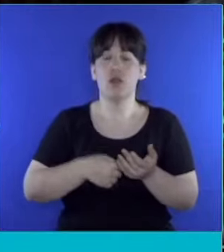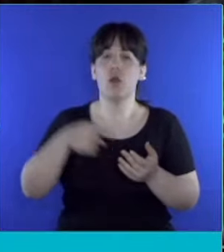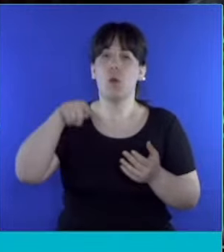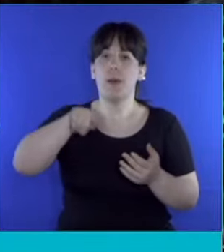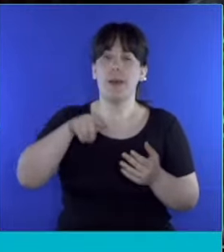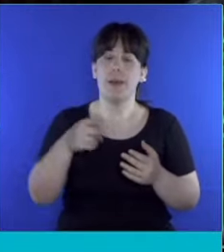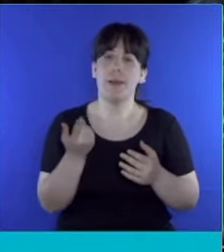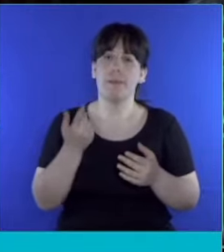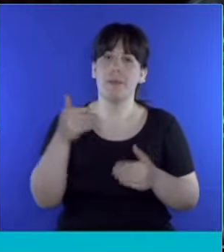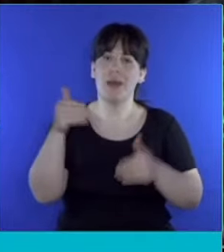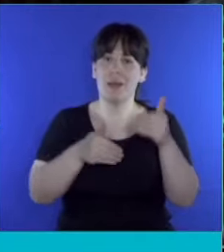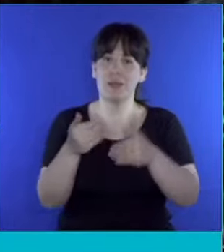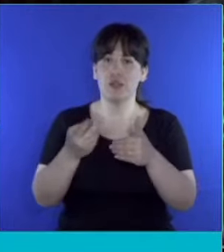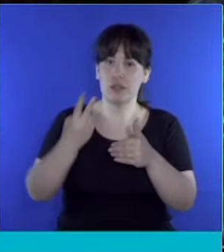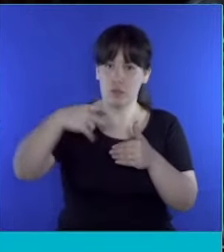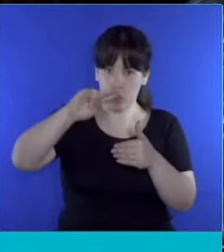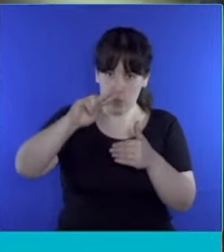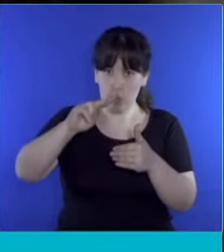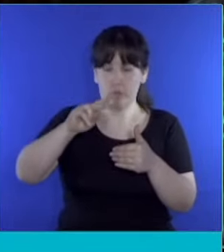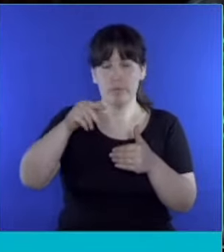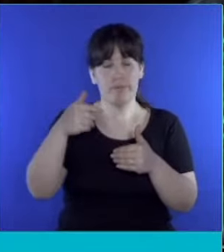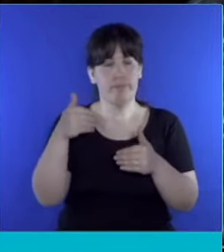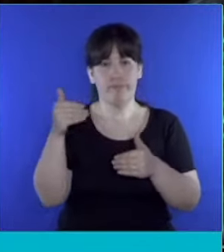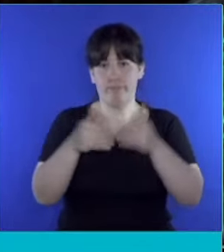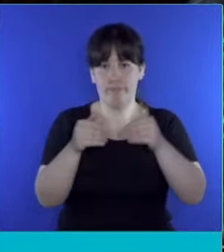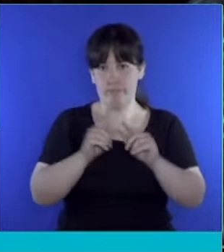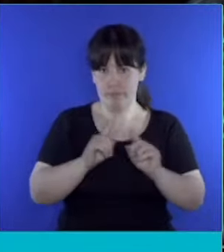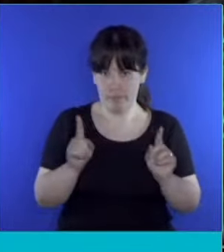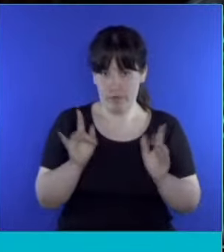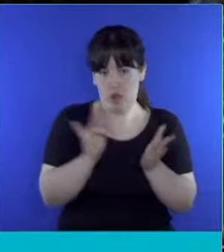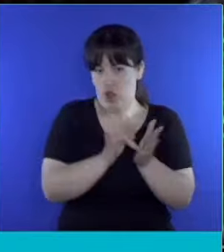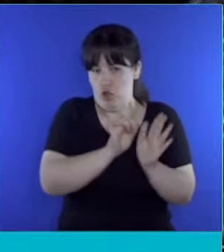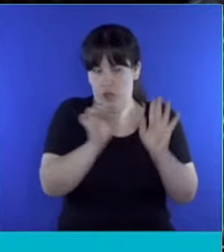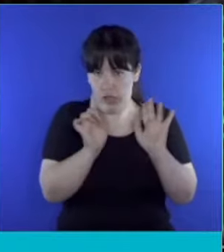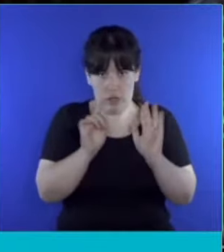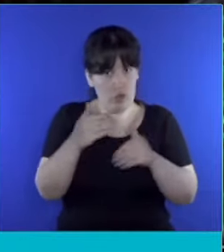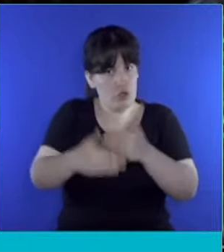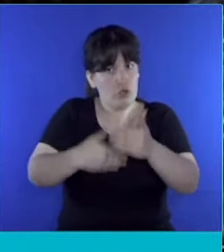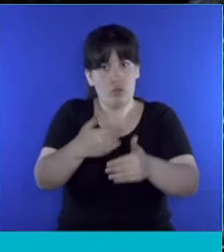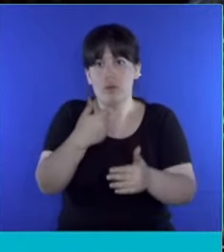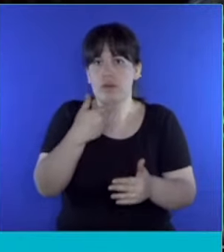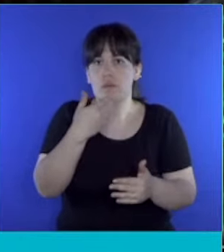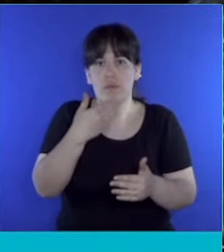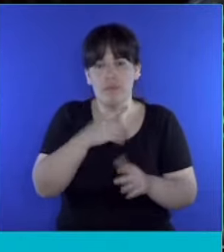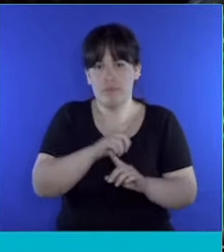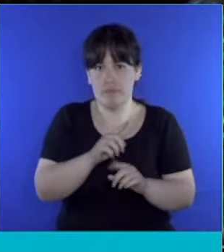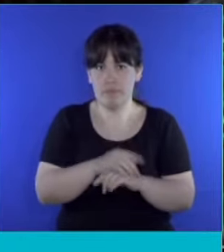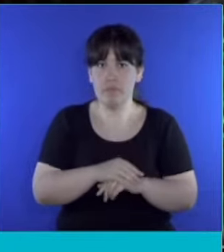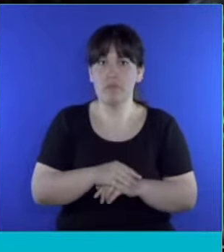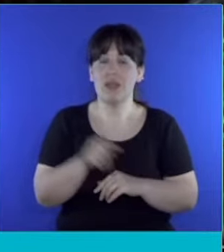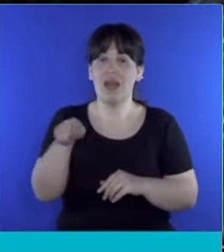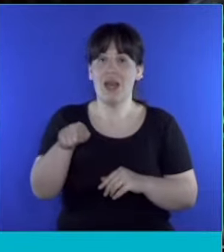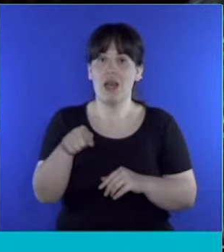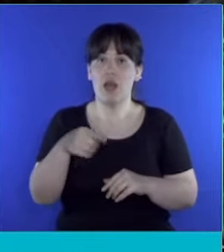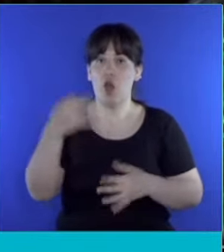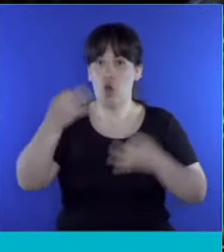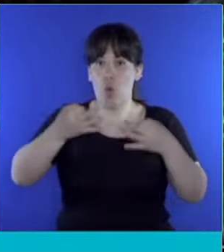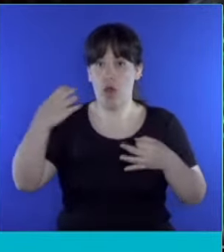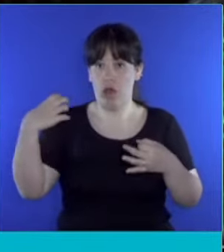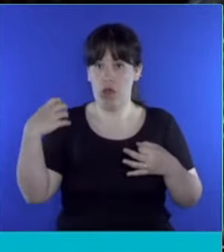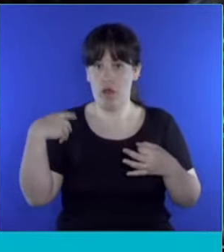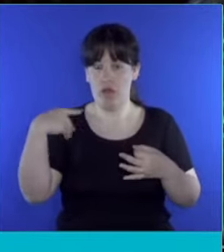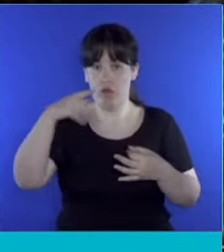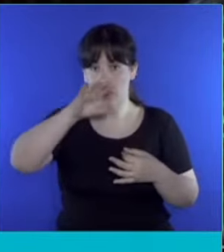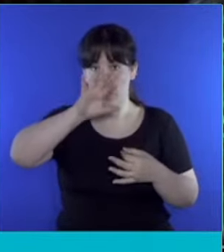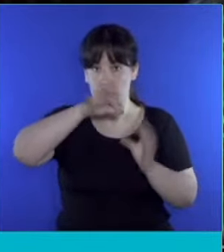y avanzar con la boleta única de papel. Bueno, yo les cuento que ante el Juzgado Federal, existen con